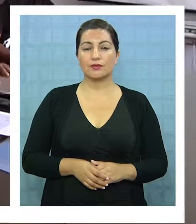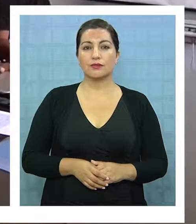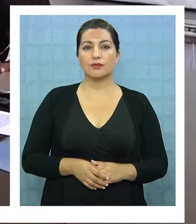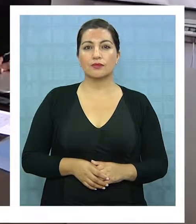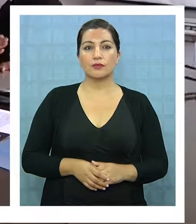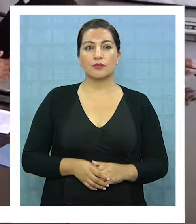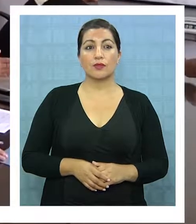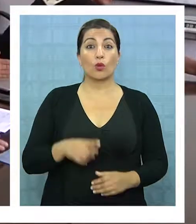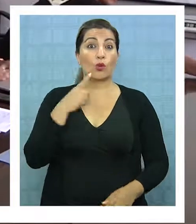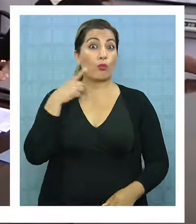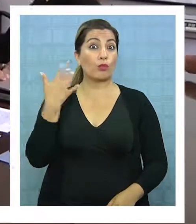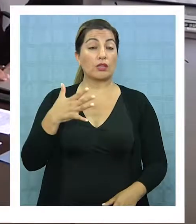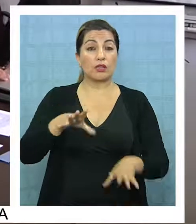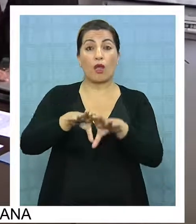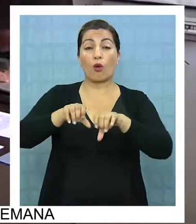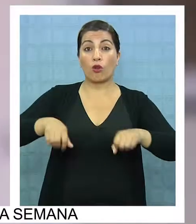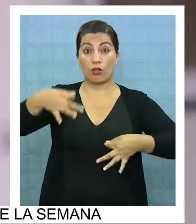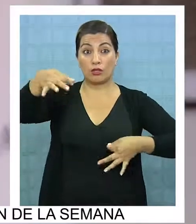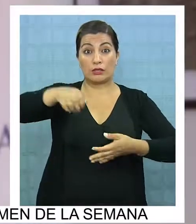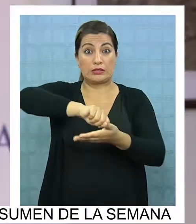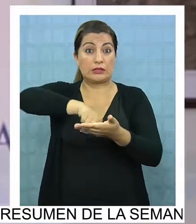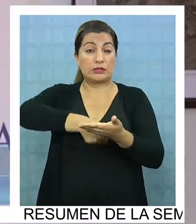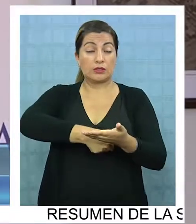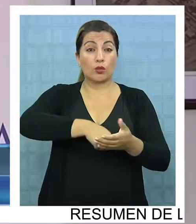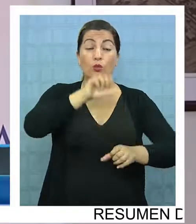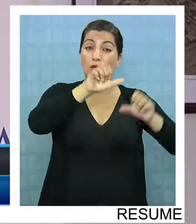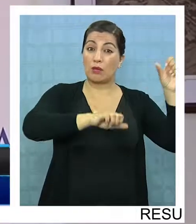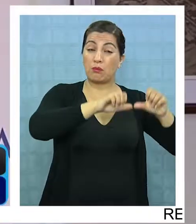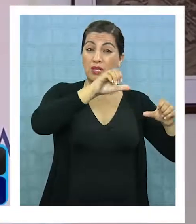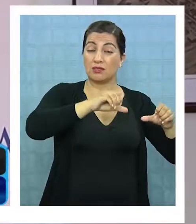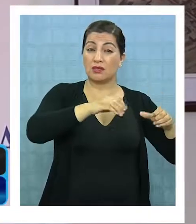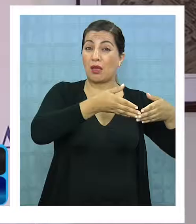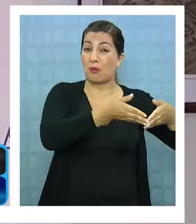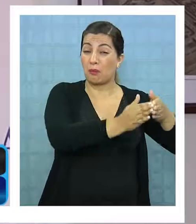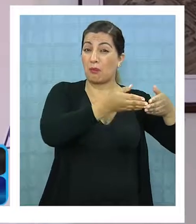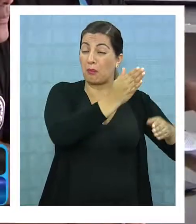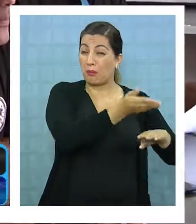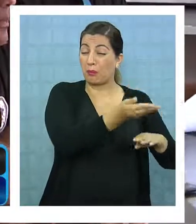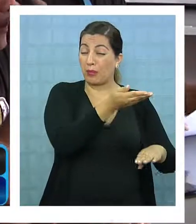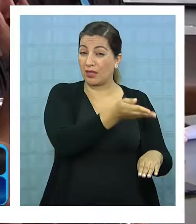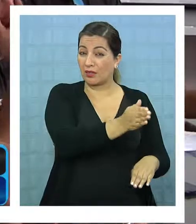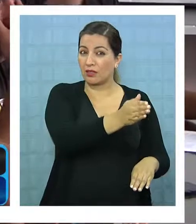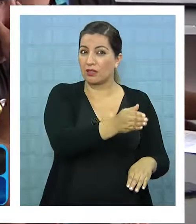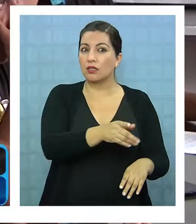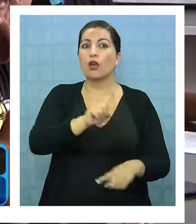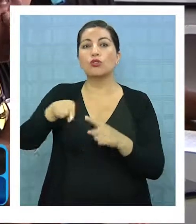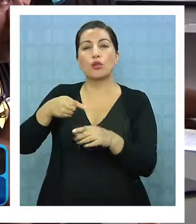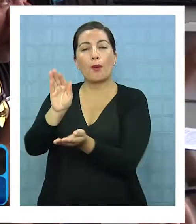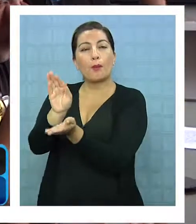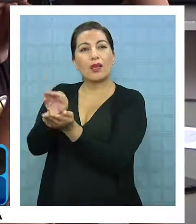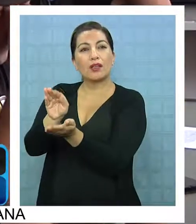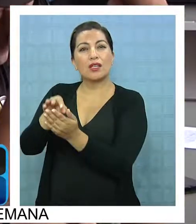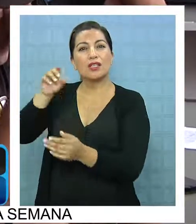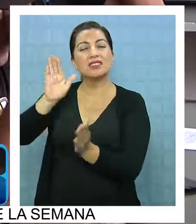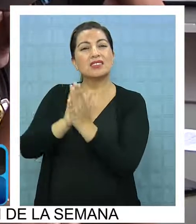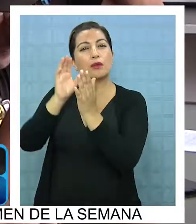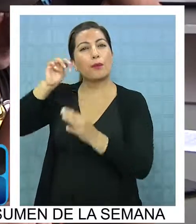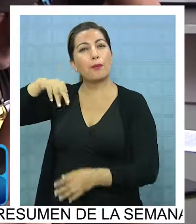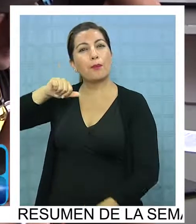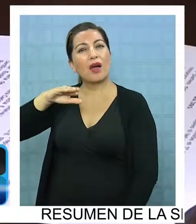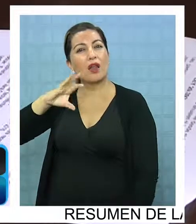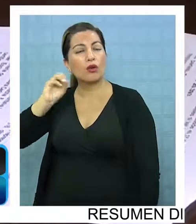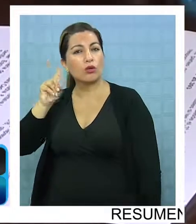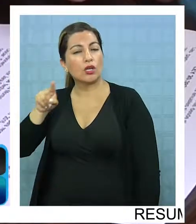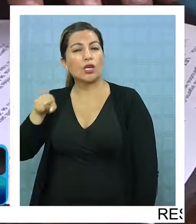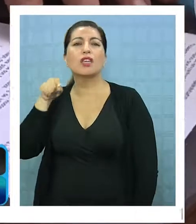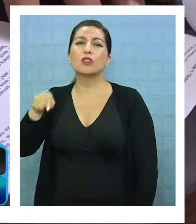Un importante acuerdo se firmó hoy entre la empresa pesquera Corpesca y el sindicato de esmarizcadores artesanales de Caleta San Marco. Esto